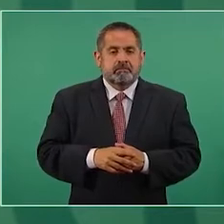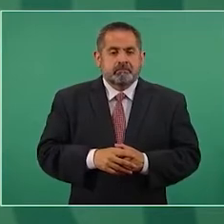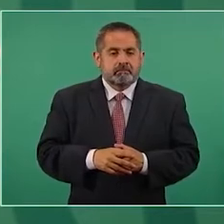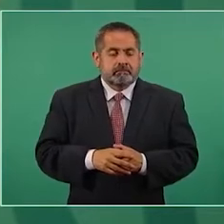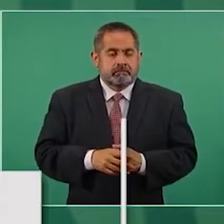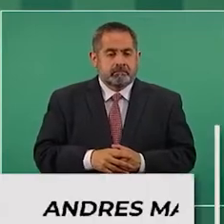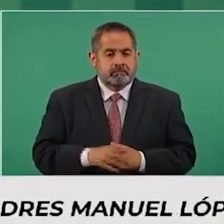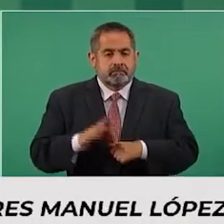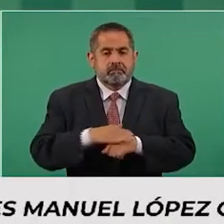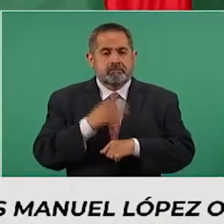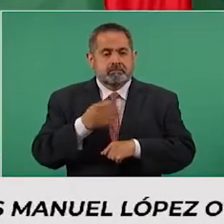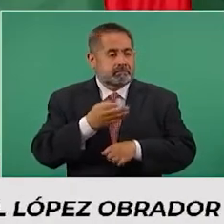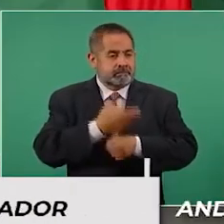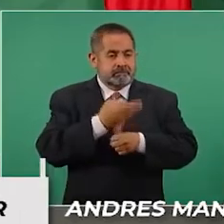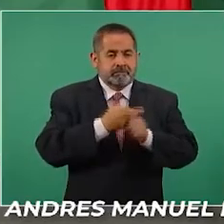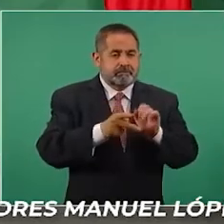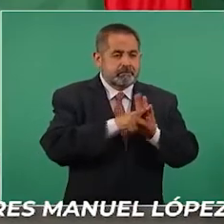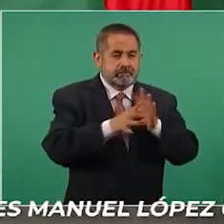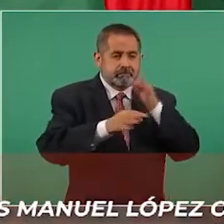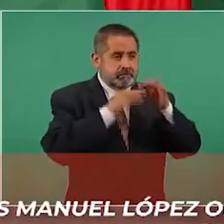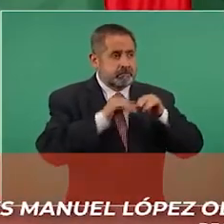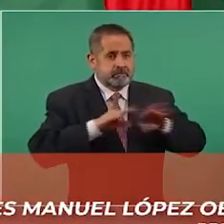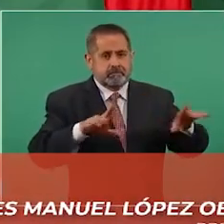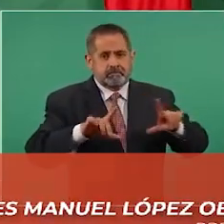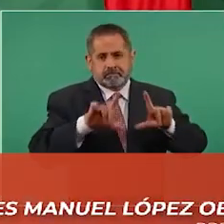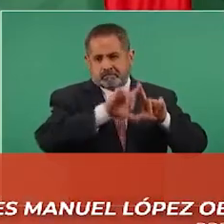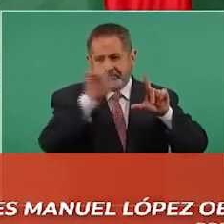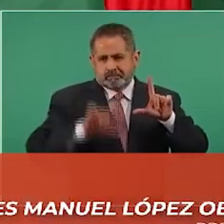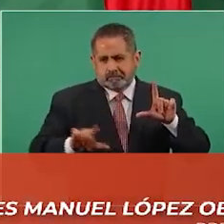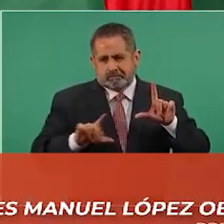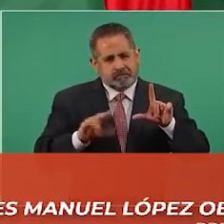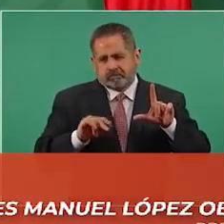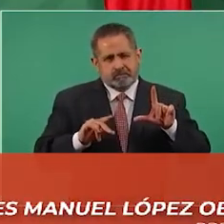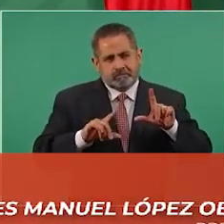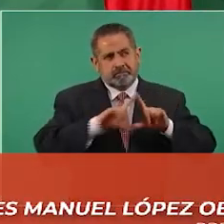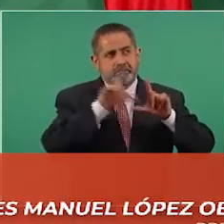La llamada prensa nacional, pues no es nacional.